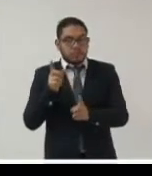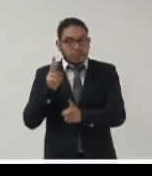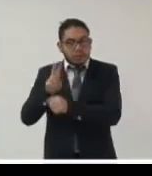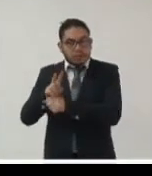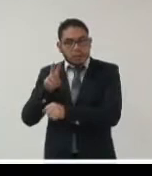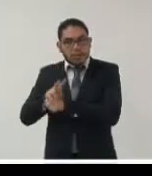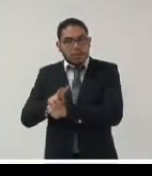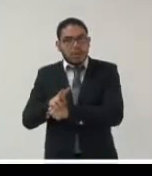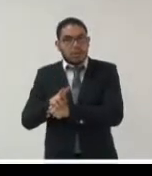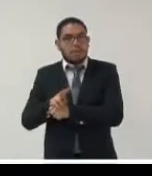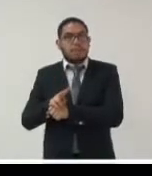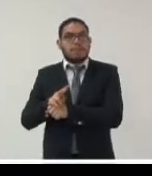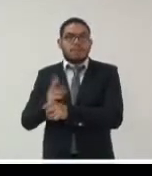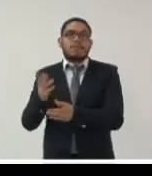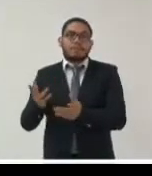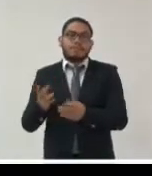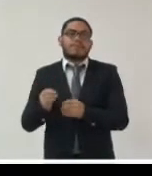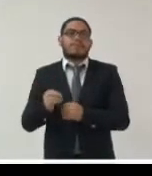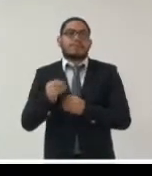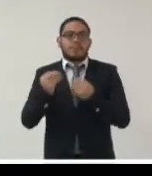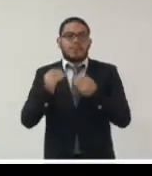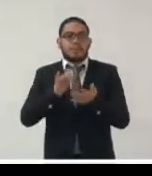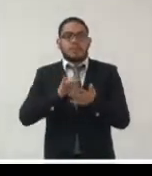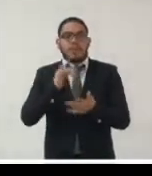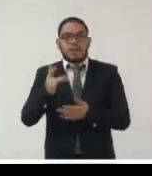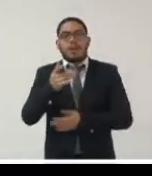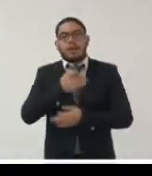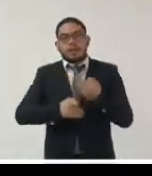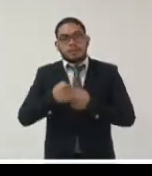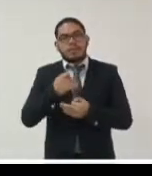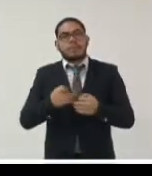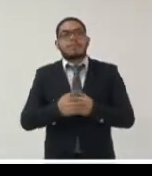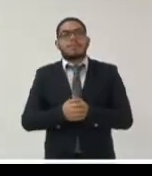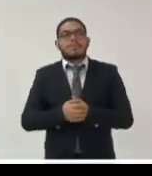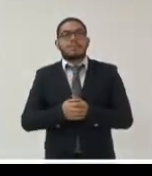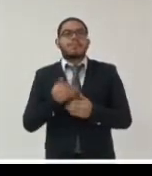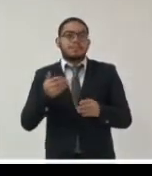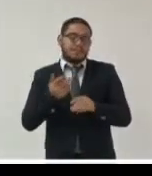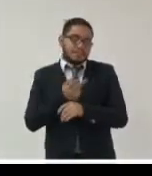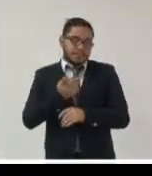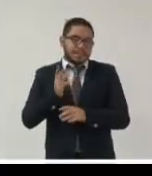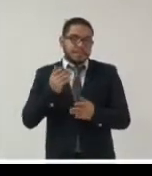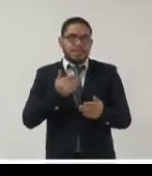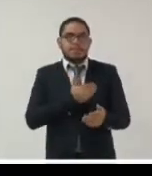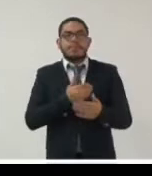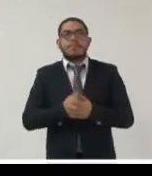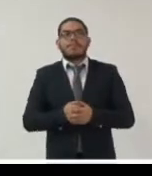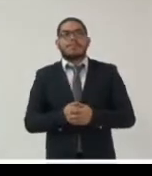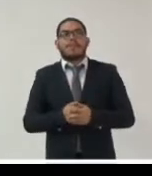custodia pues muchísimas gracias a todos y perdón si han pasado por el tiempo gracias